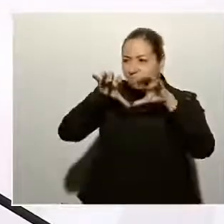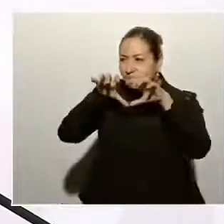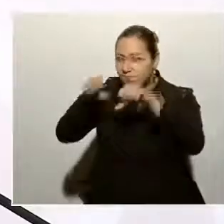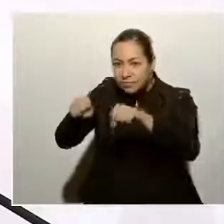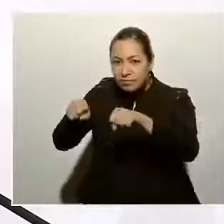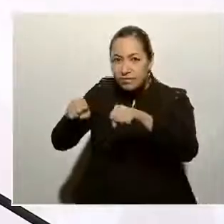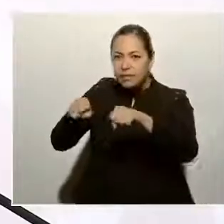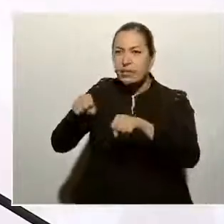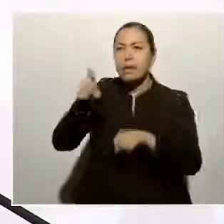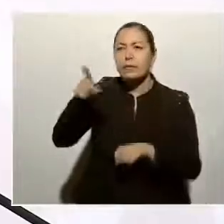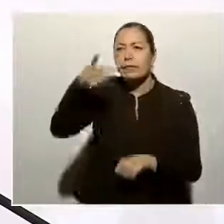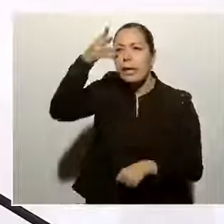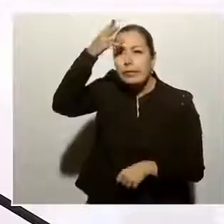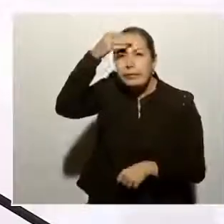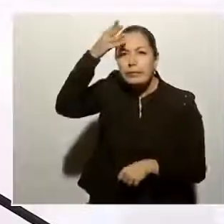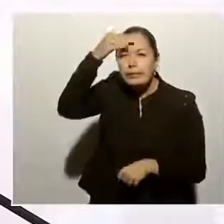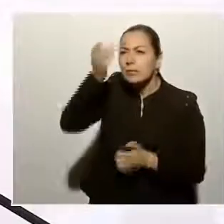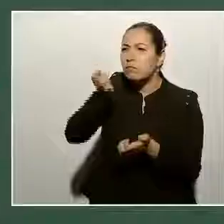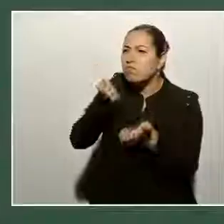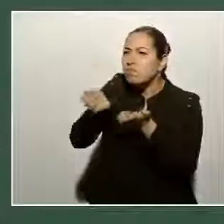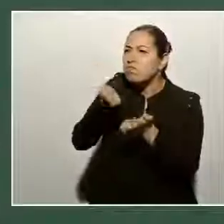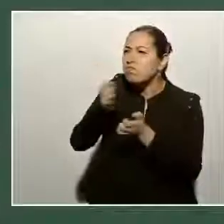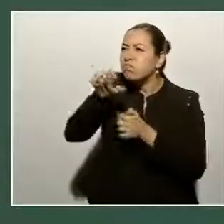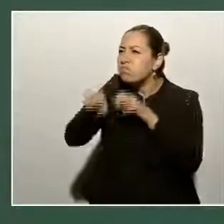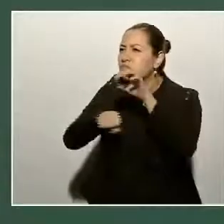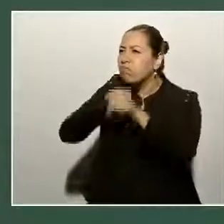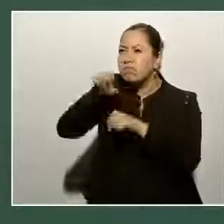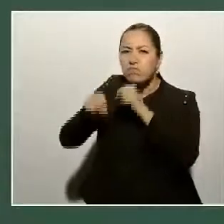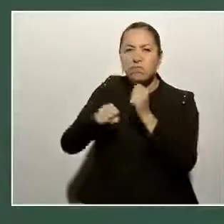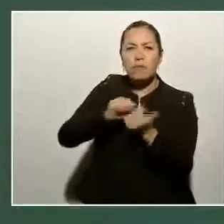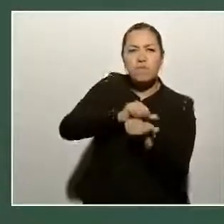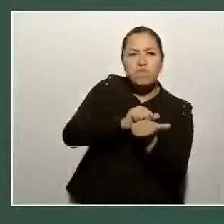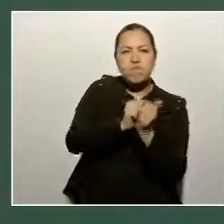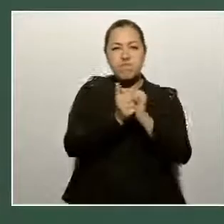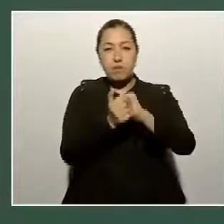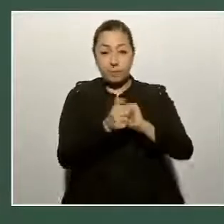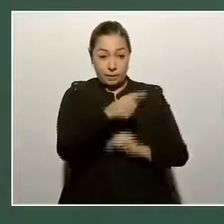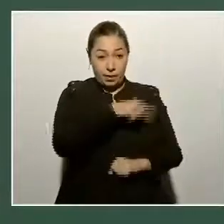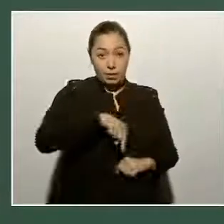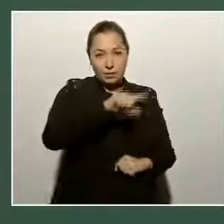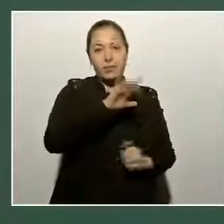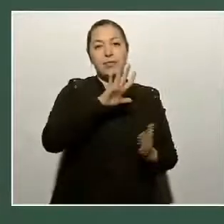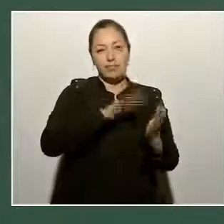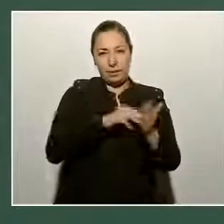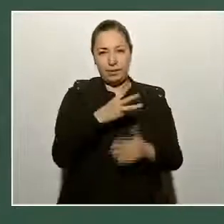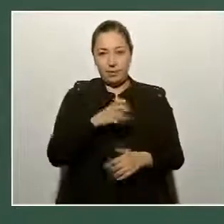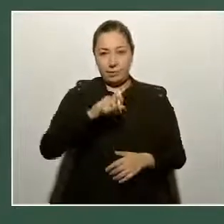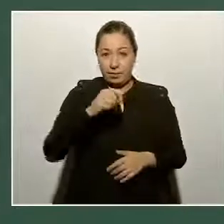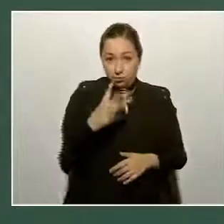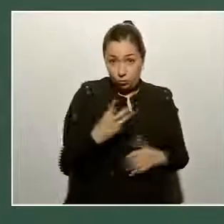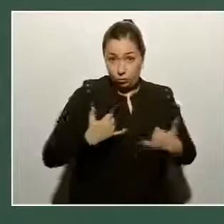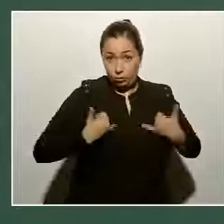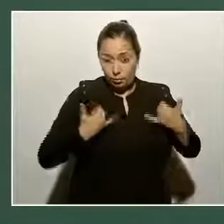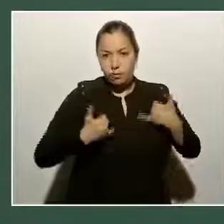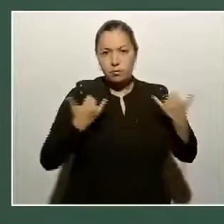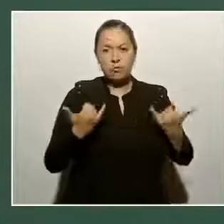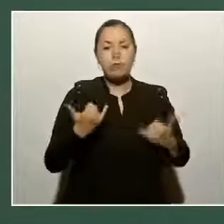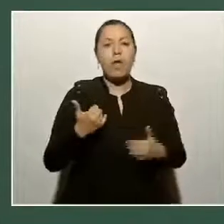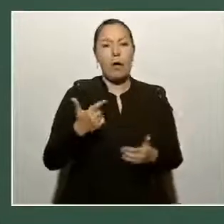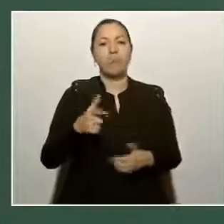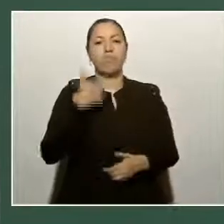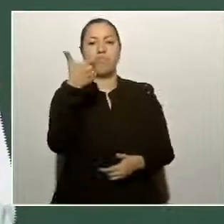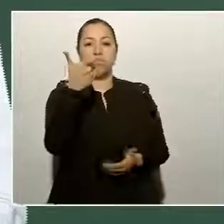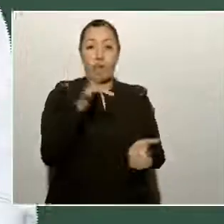Estos 5.623 jóvenes reciben un apoyo